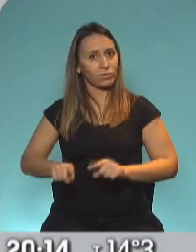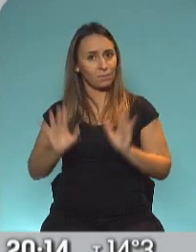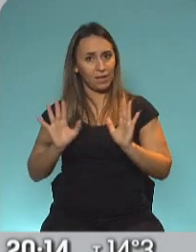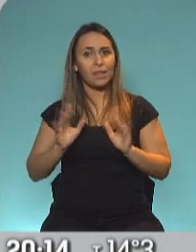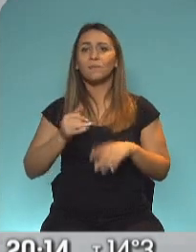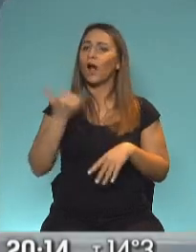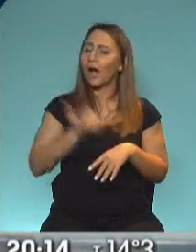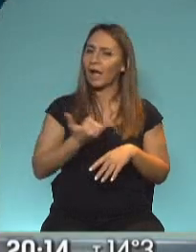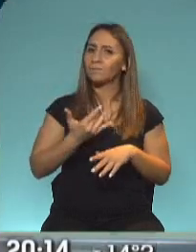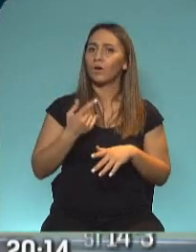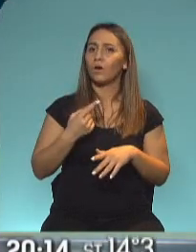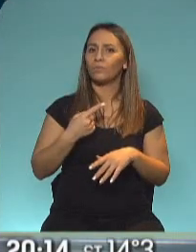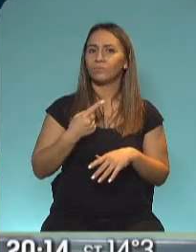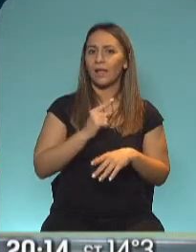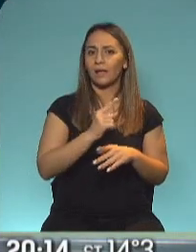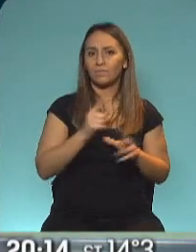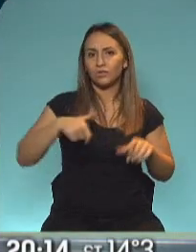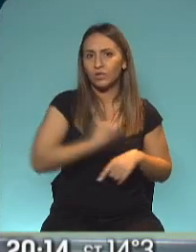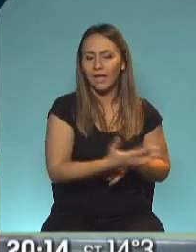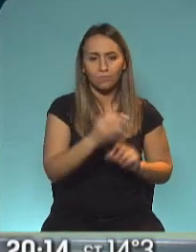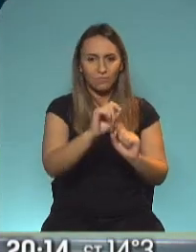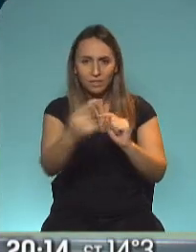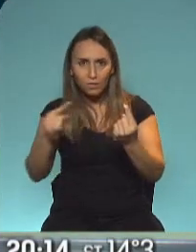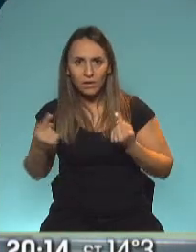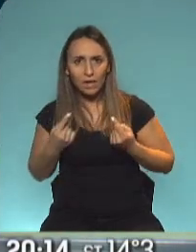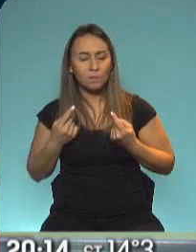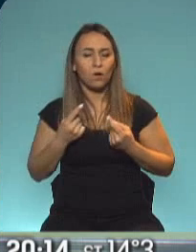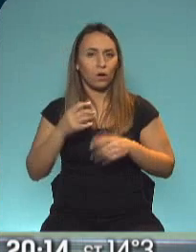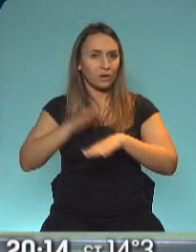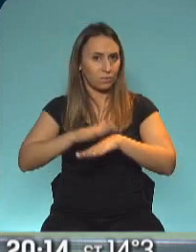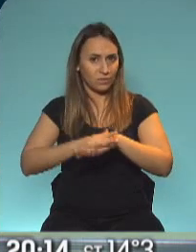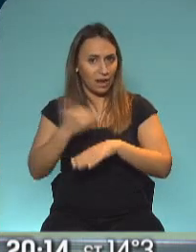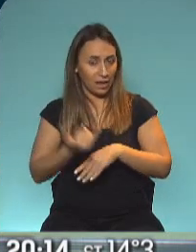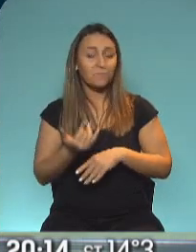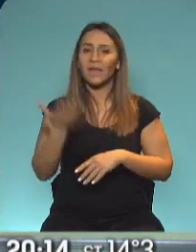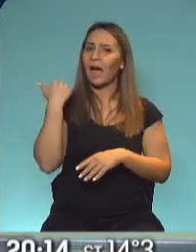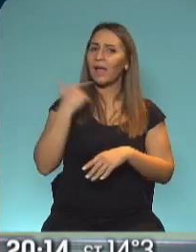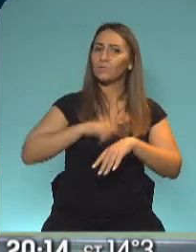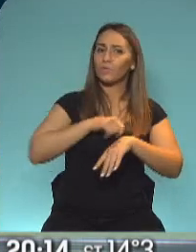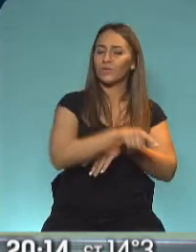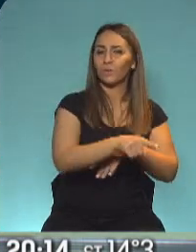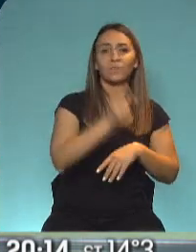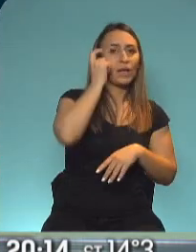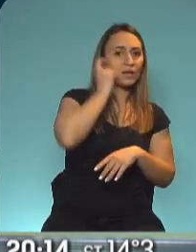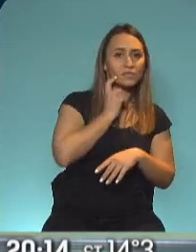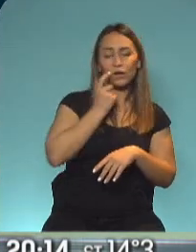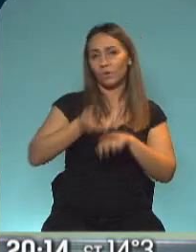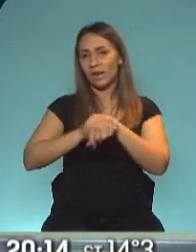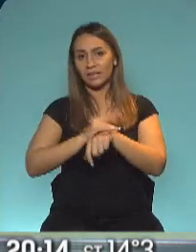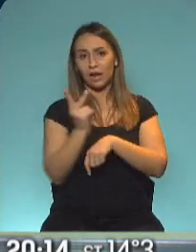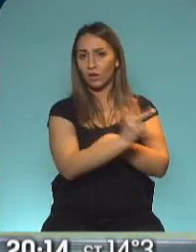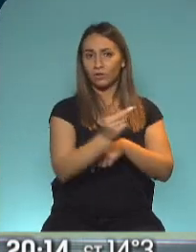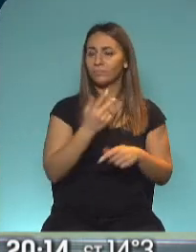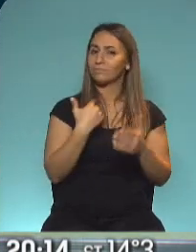individual, ¿no? En algún momento los dos coincidían, Kicillof y Rodríguez Larreta, sobre los días que vienen, el fin de semana que viene, que